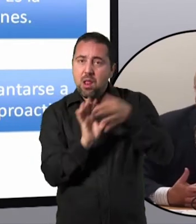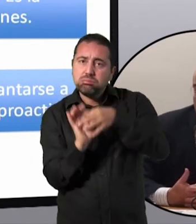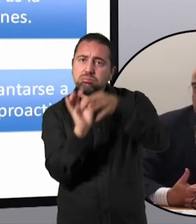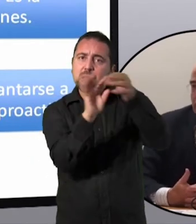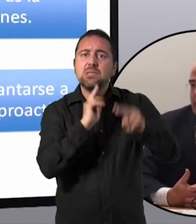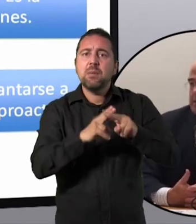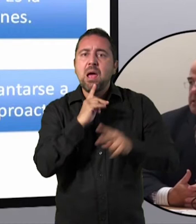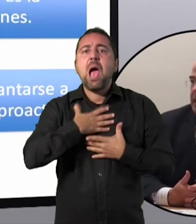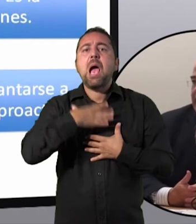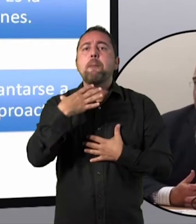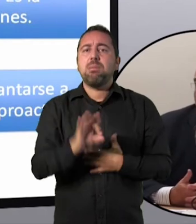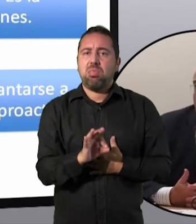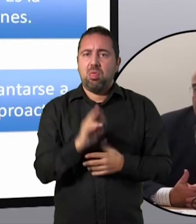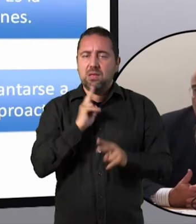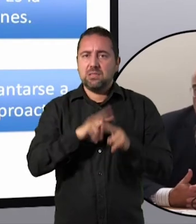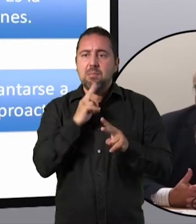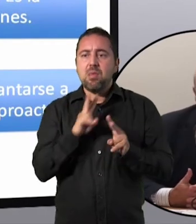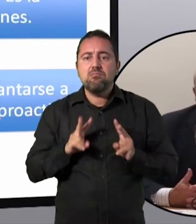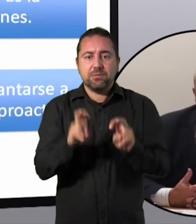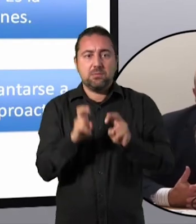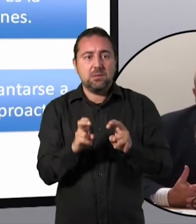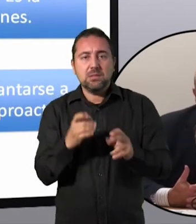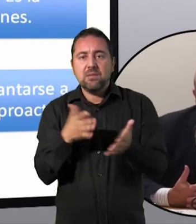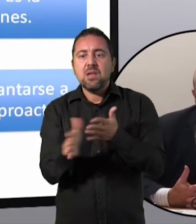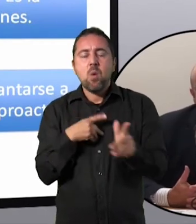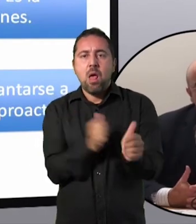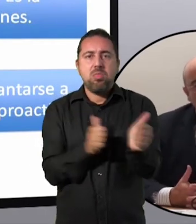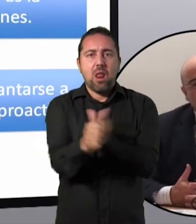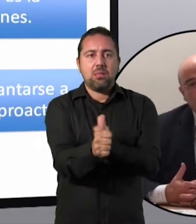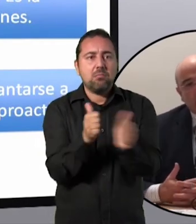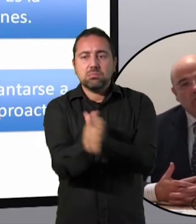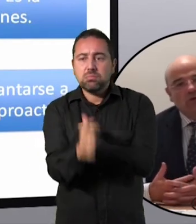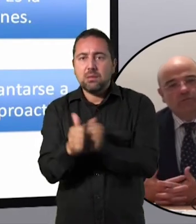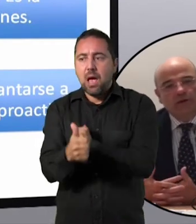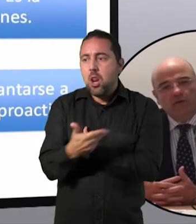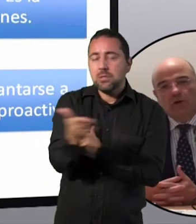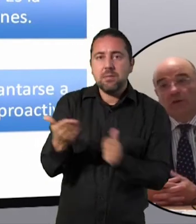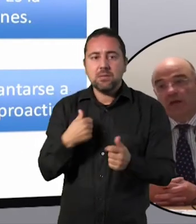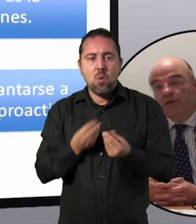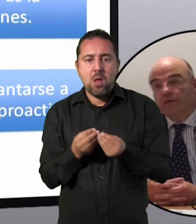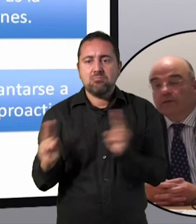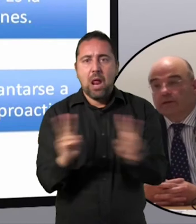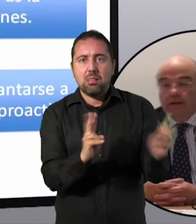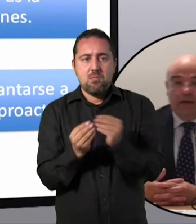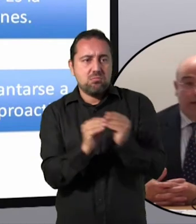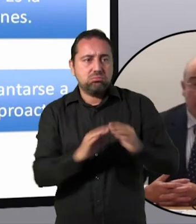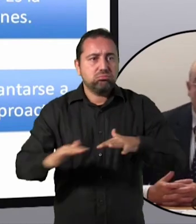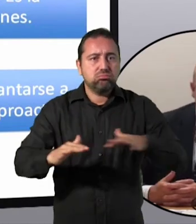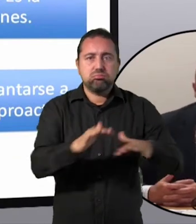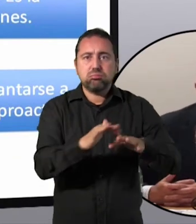a los demás, de estar proactivos, de estar de verdad no esperando a ver qué hace